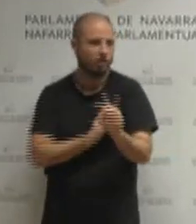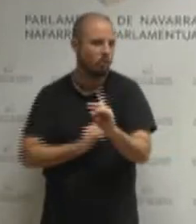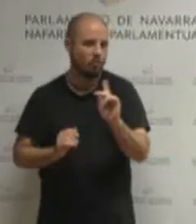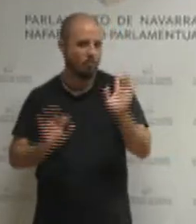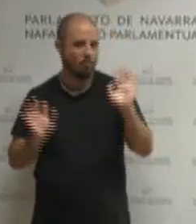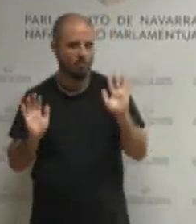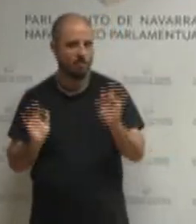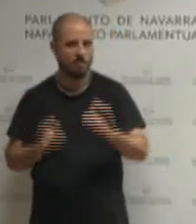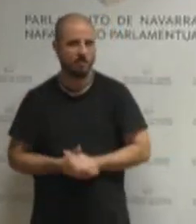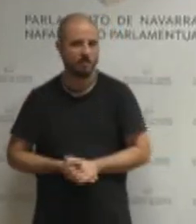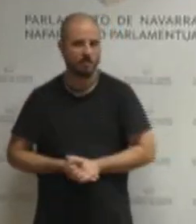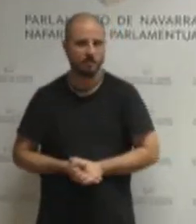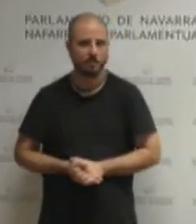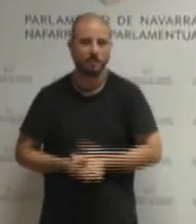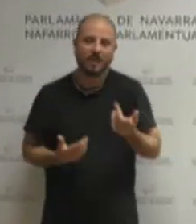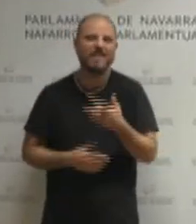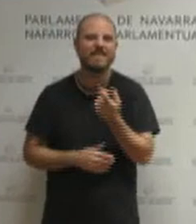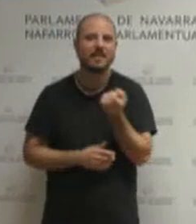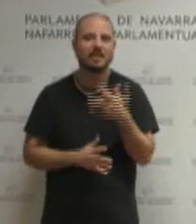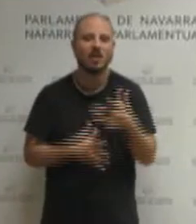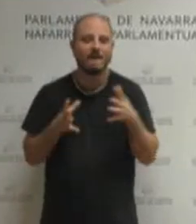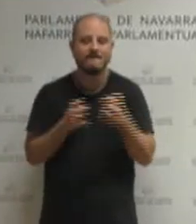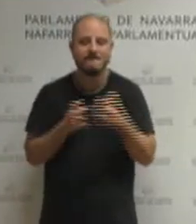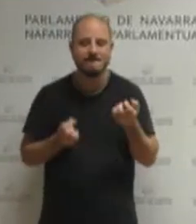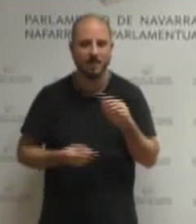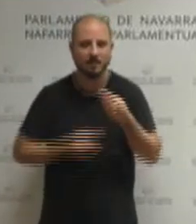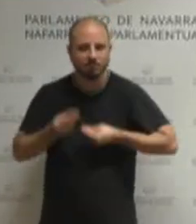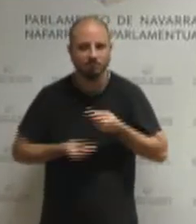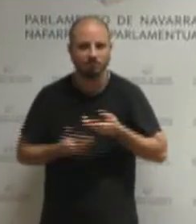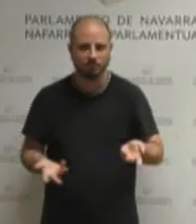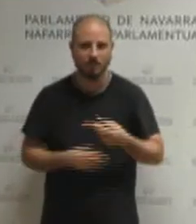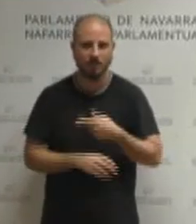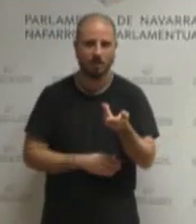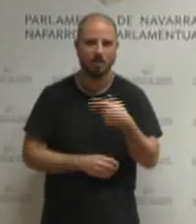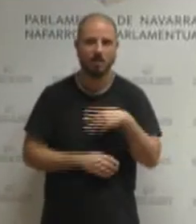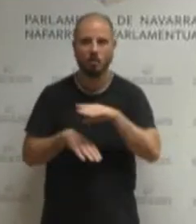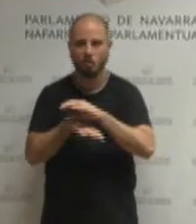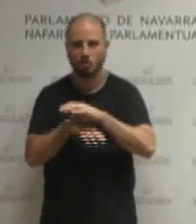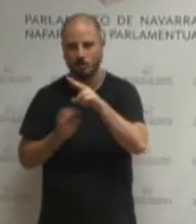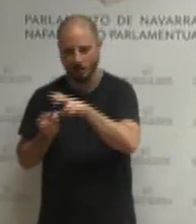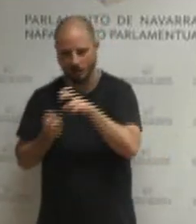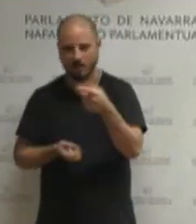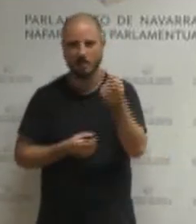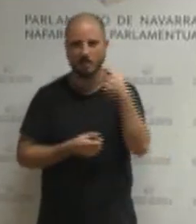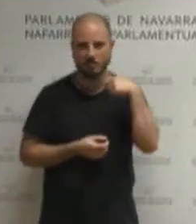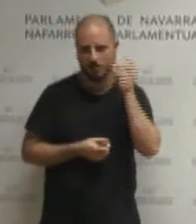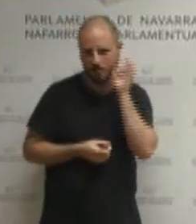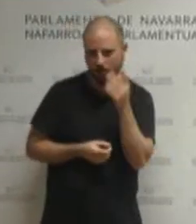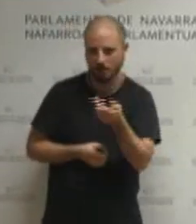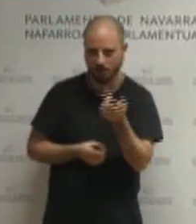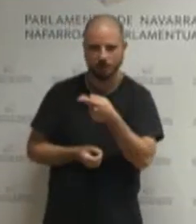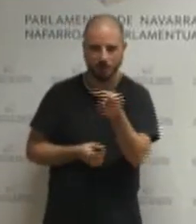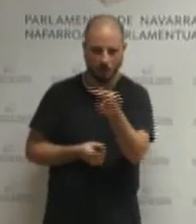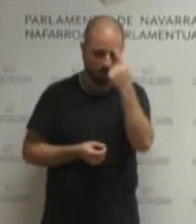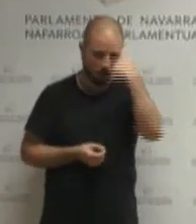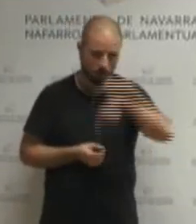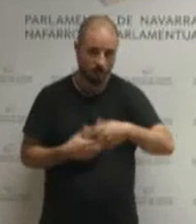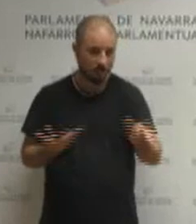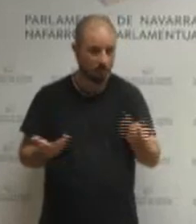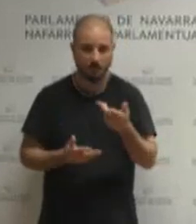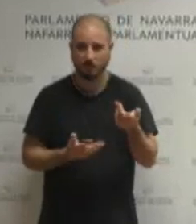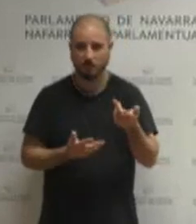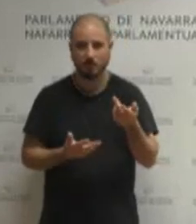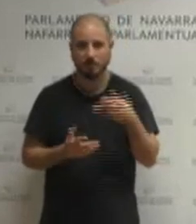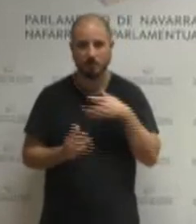pues ha faltado ambición señora Civite y señora Saiz y lo saben ha faltado ambición nunca es el momento de abordar de verdad con la